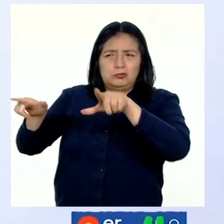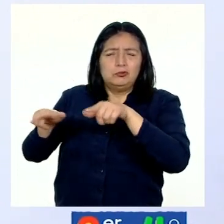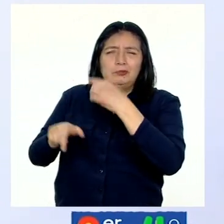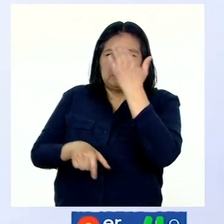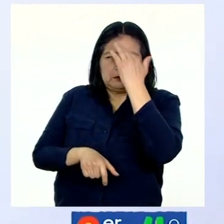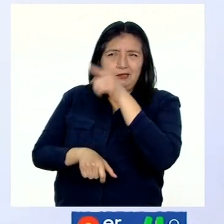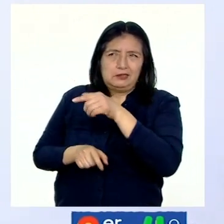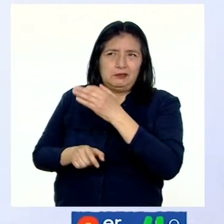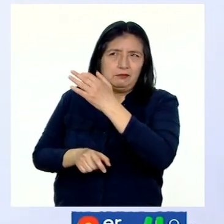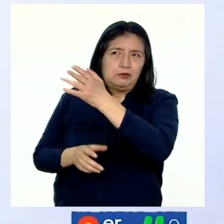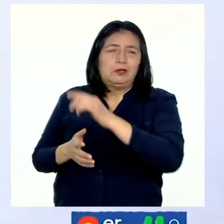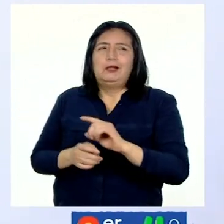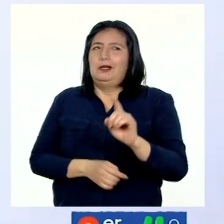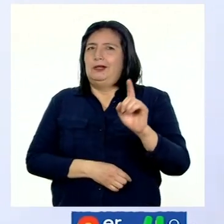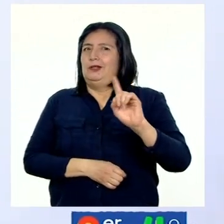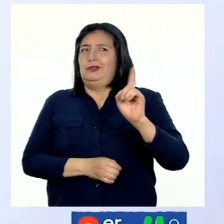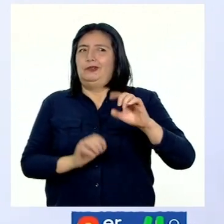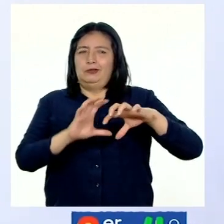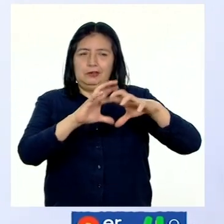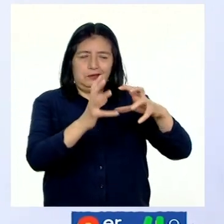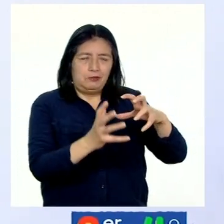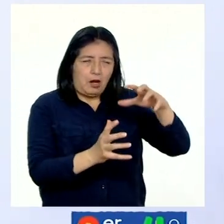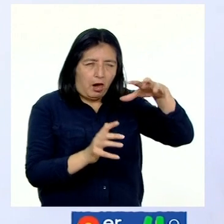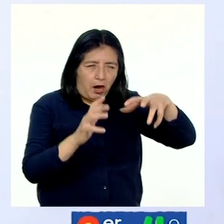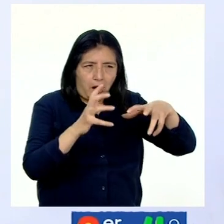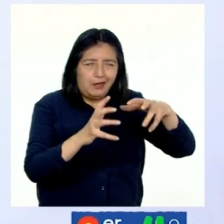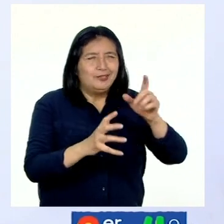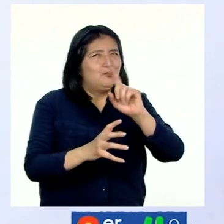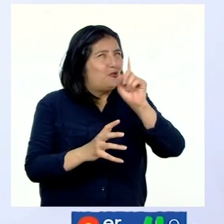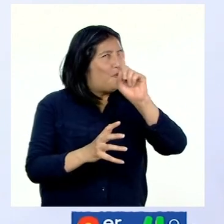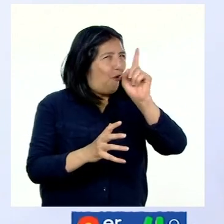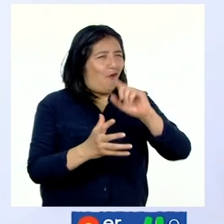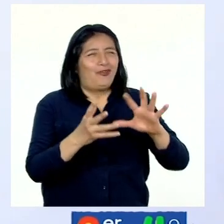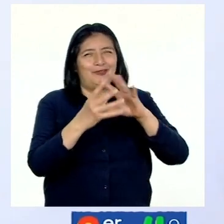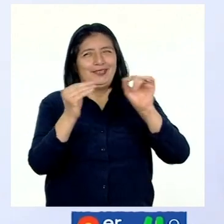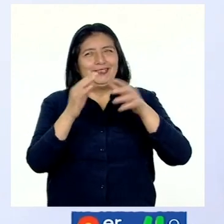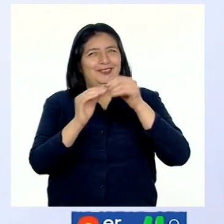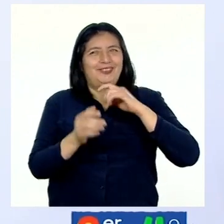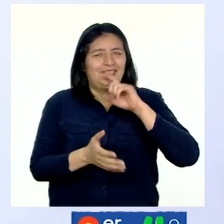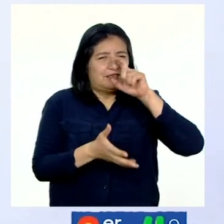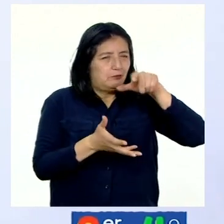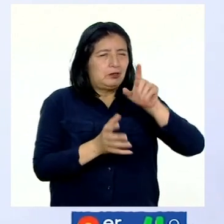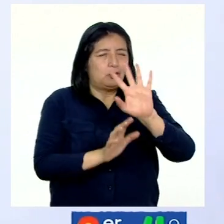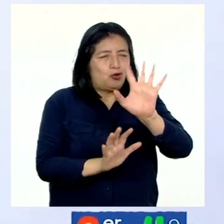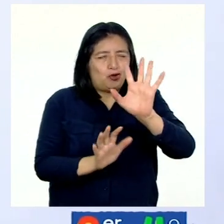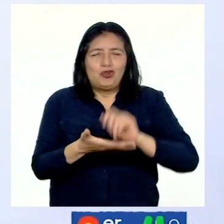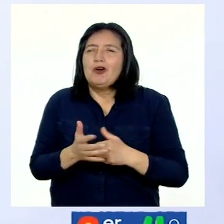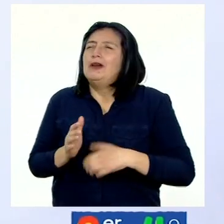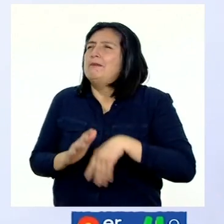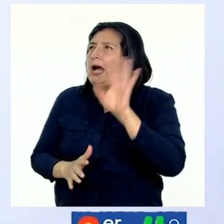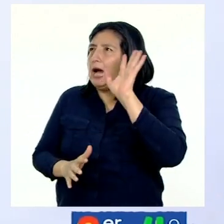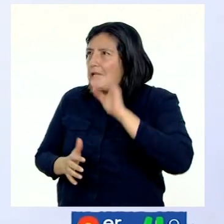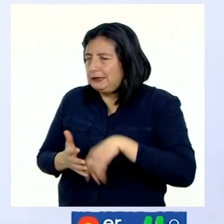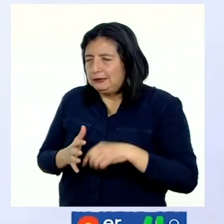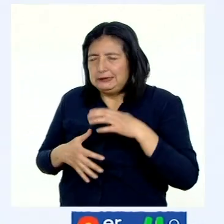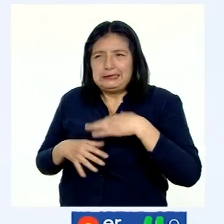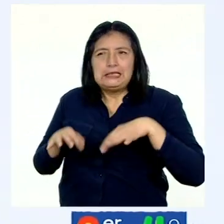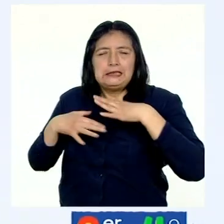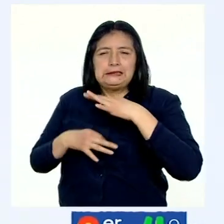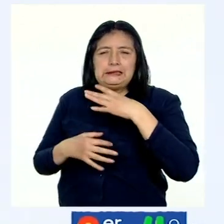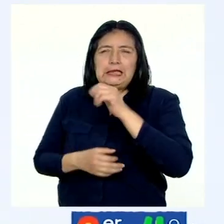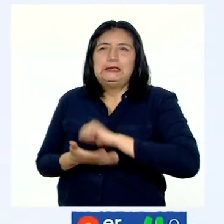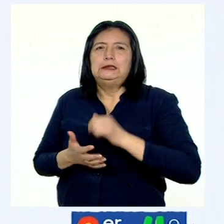Y no, no es una bola de cristal como en los cuentos de Brujitas. Es algo más fascinante que eso.